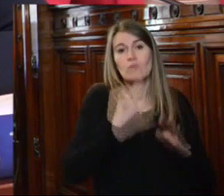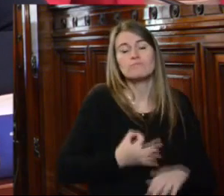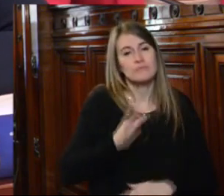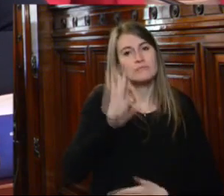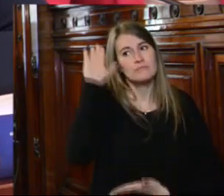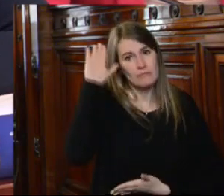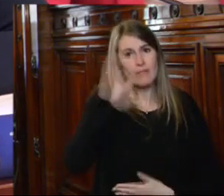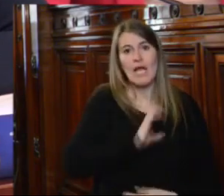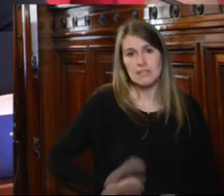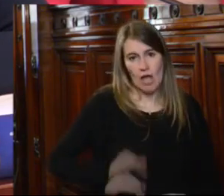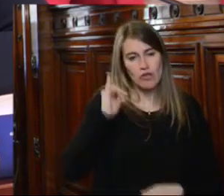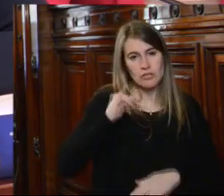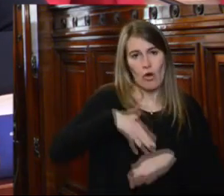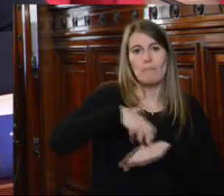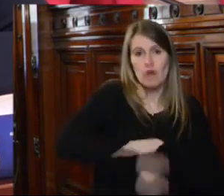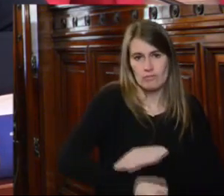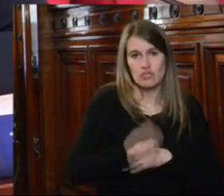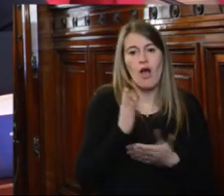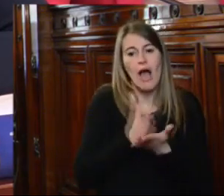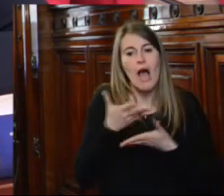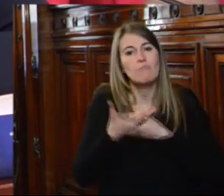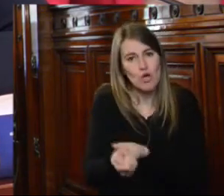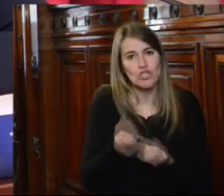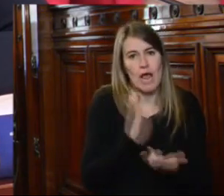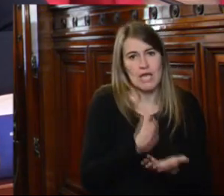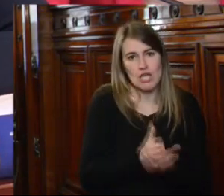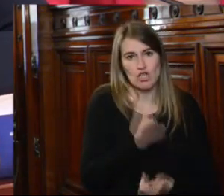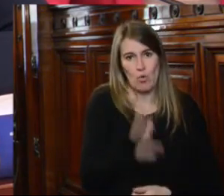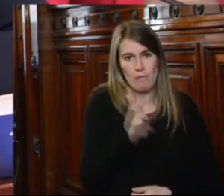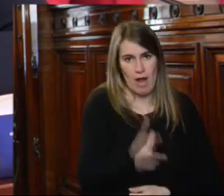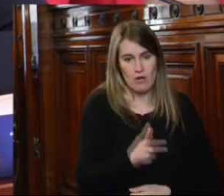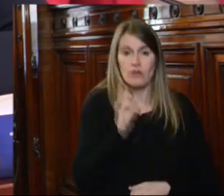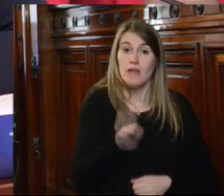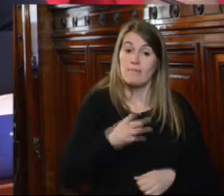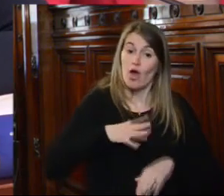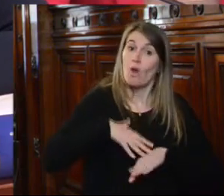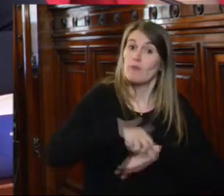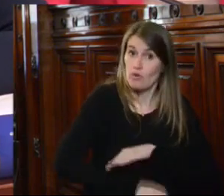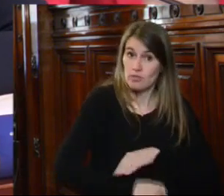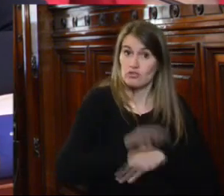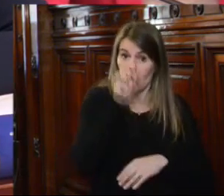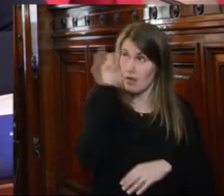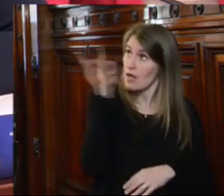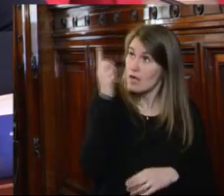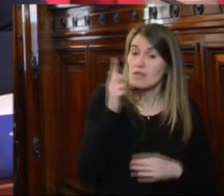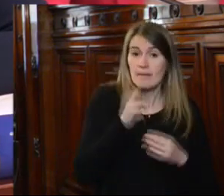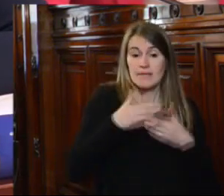promoción y protección de derechos humanos en forma acorde con los compromisos asumidos a nivel universal y regional